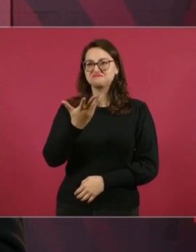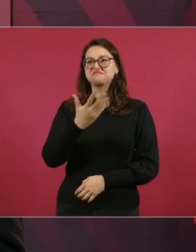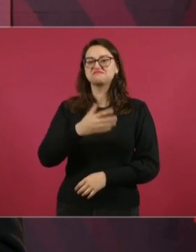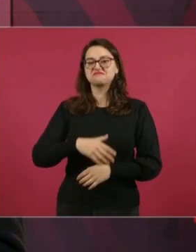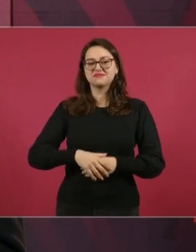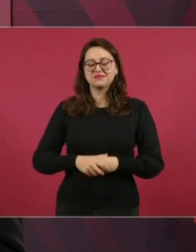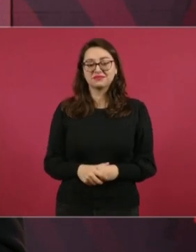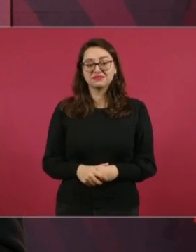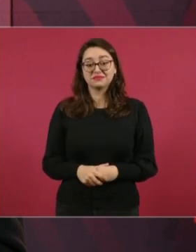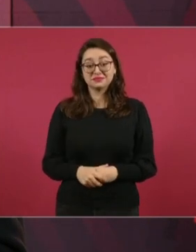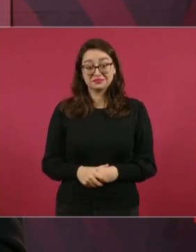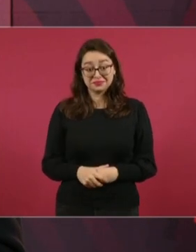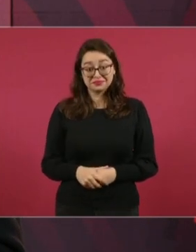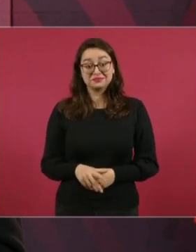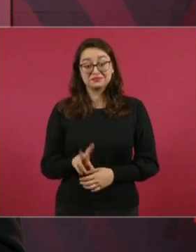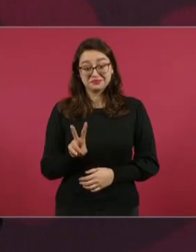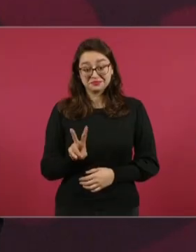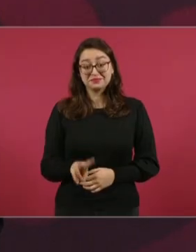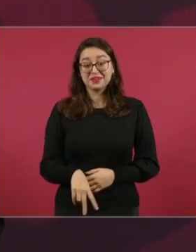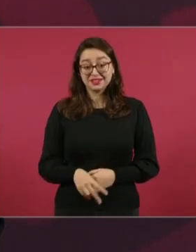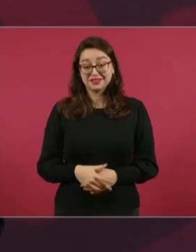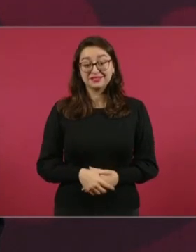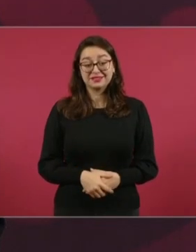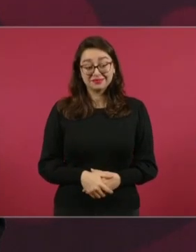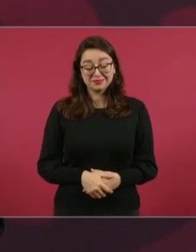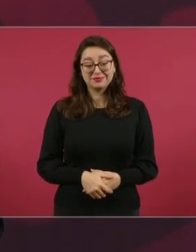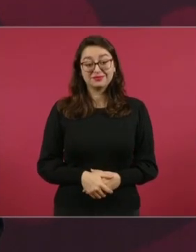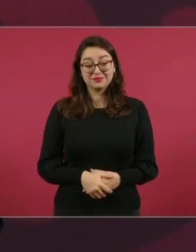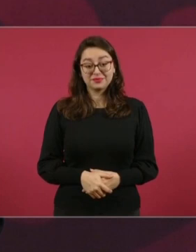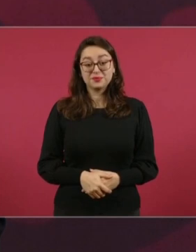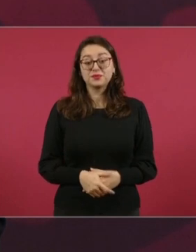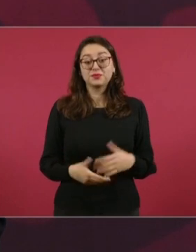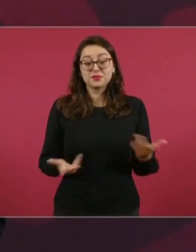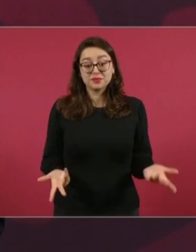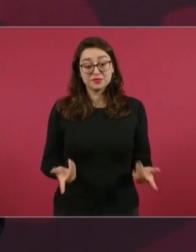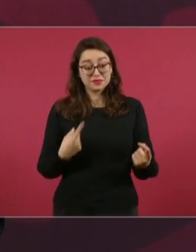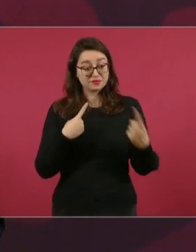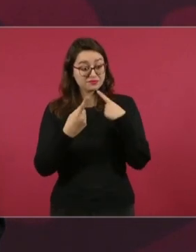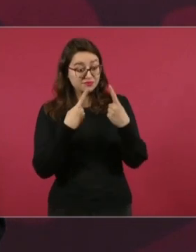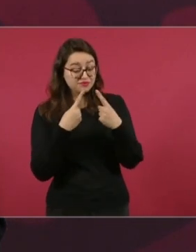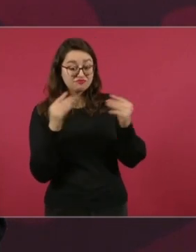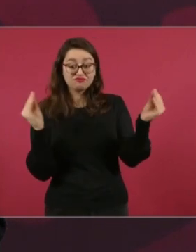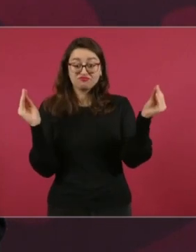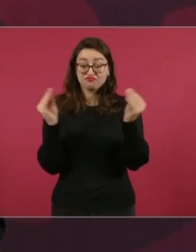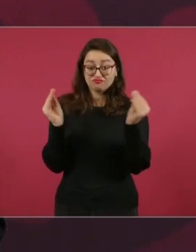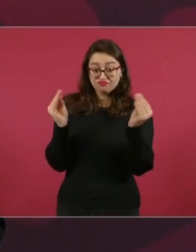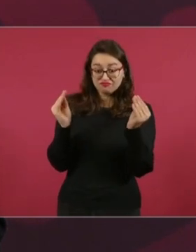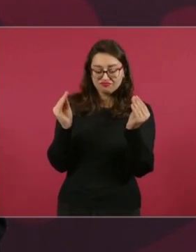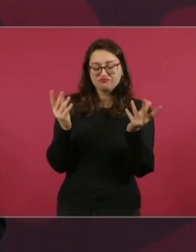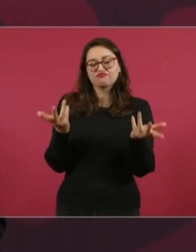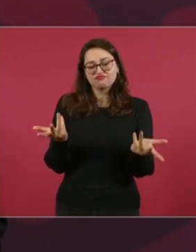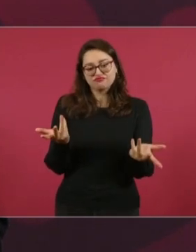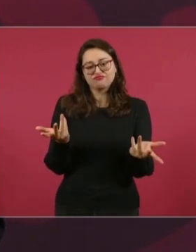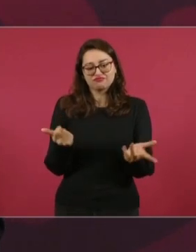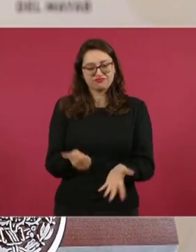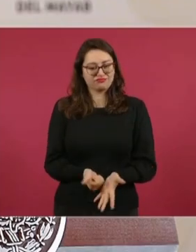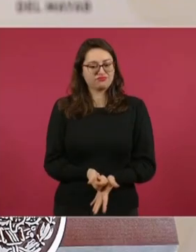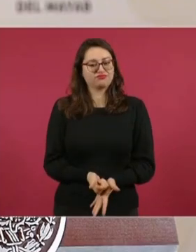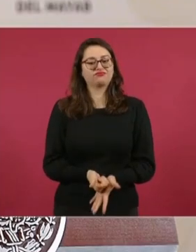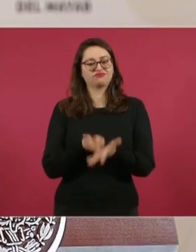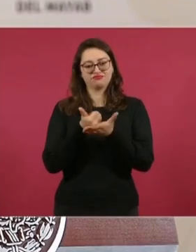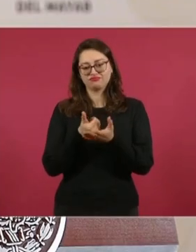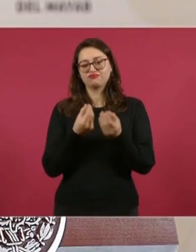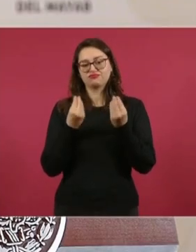Entonces, es bueno el debate por eso, porque ayuda.